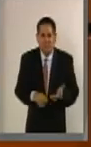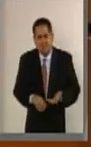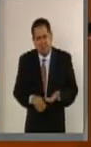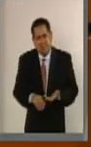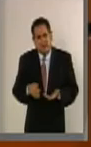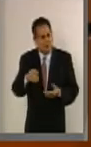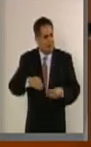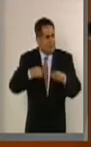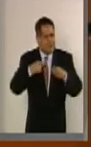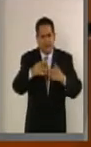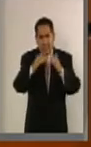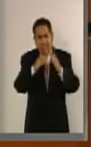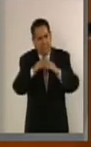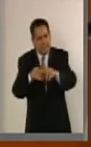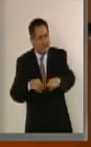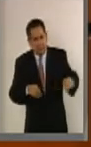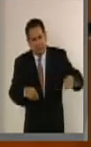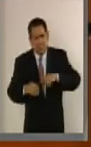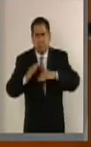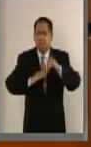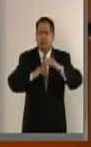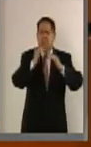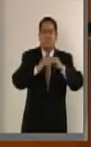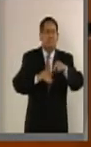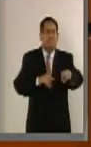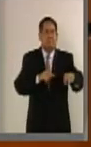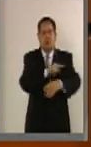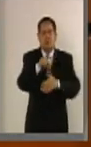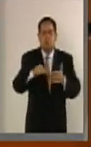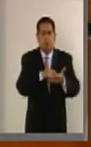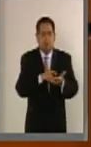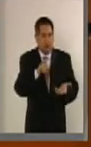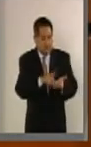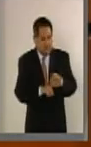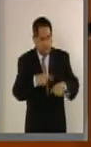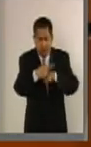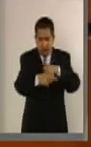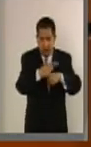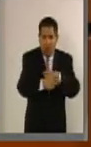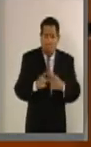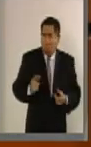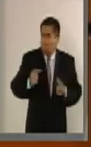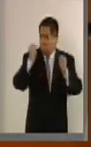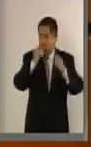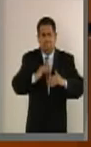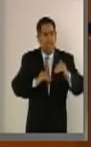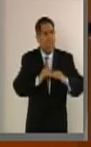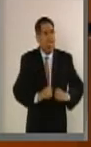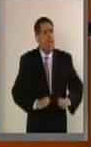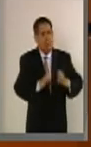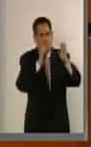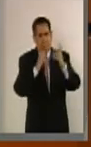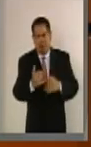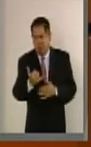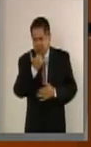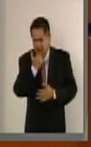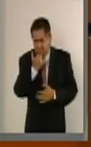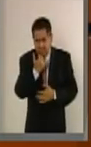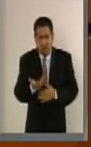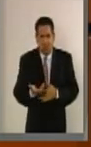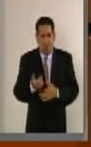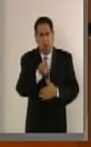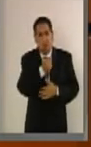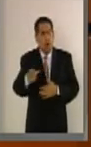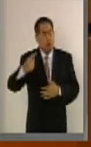zonas habitacionales construidas en lugares riesgosos o porque no es normal que algunos pretendan dar